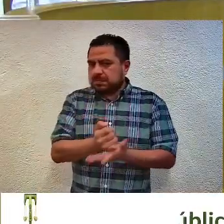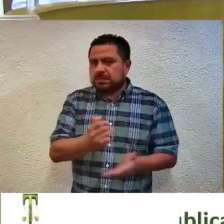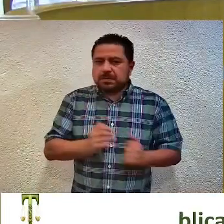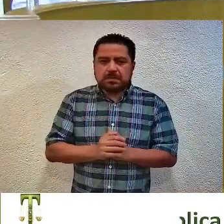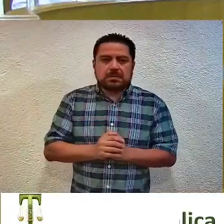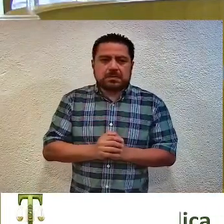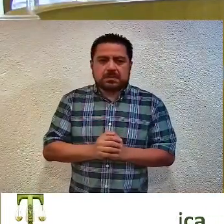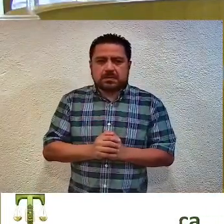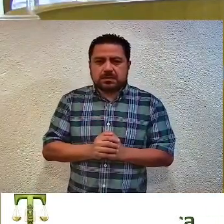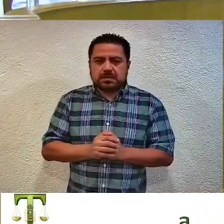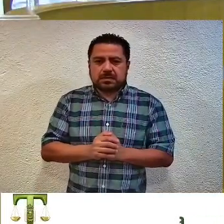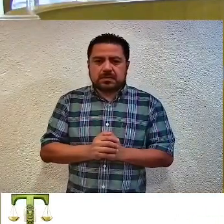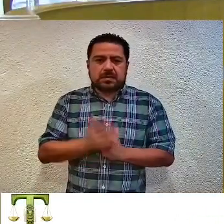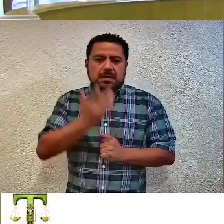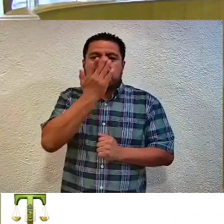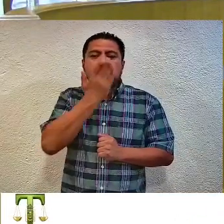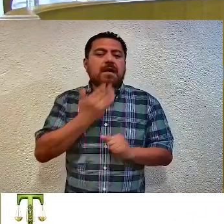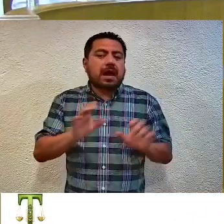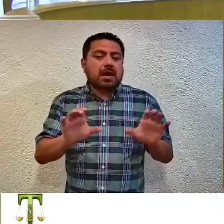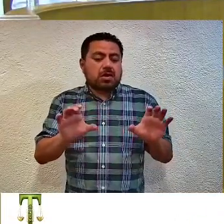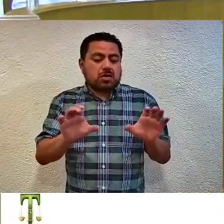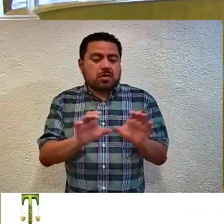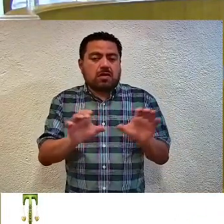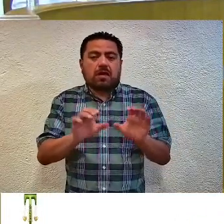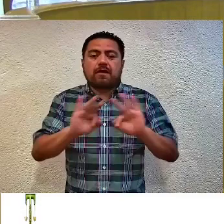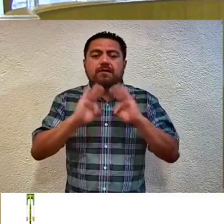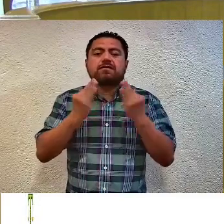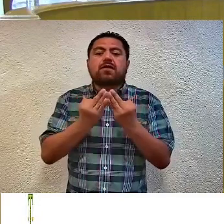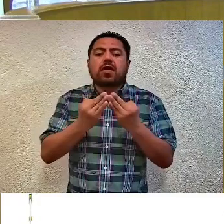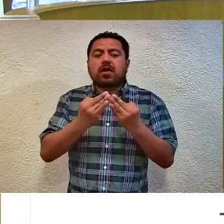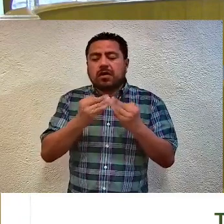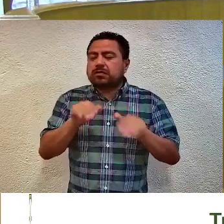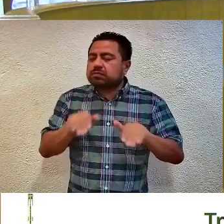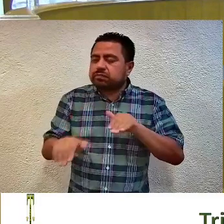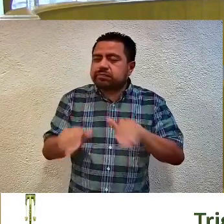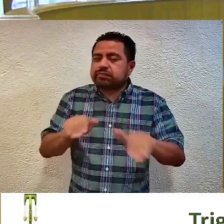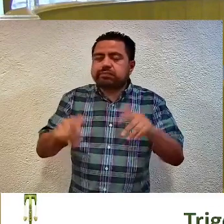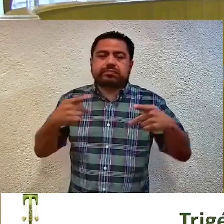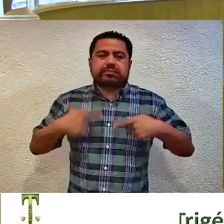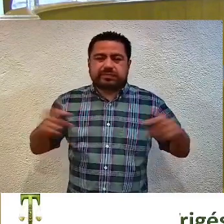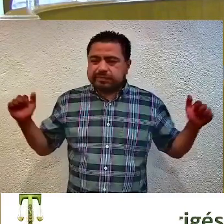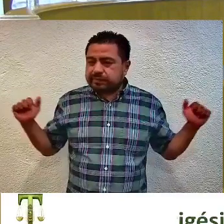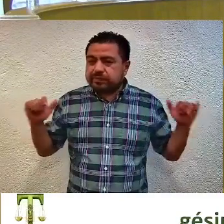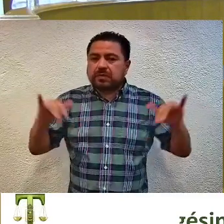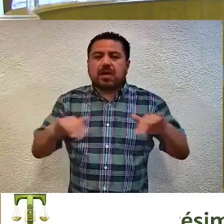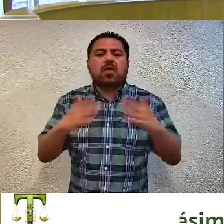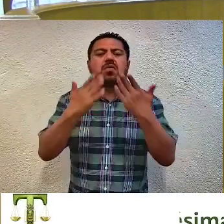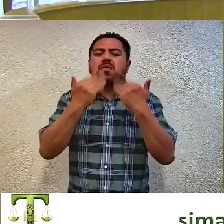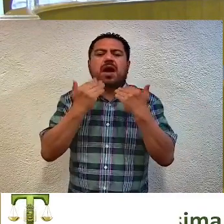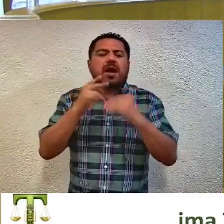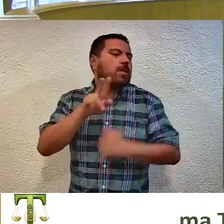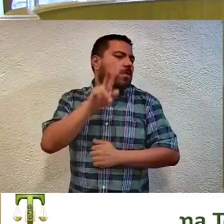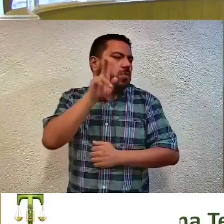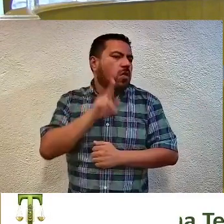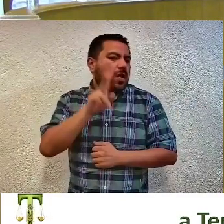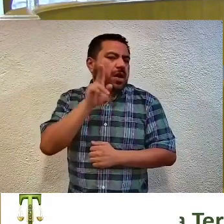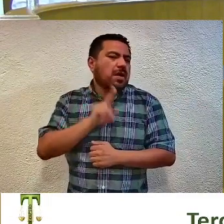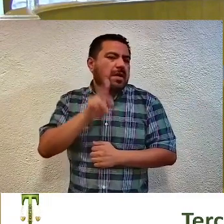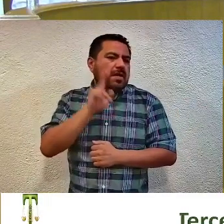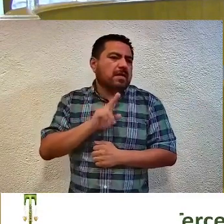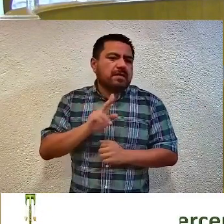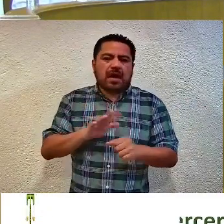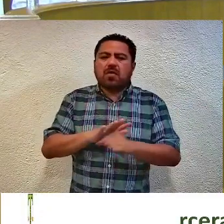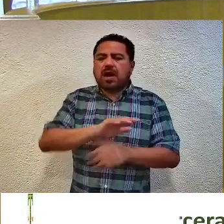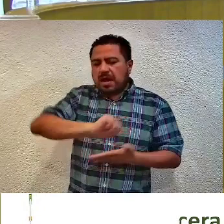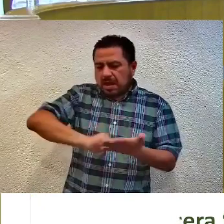Y si bien no obren autos constancia alguna de la forma en que se convocó a dicha asamblea, tampoco existe prueba en contrario de que